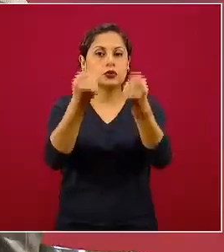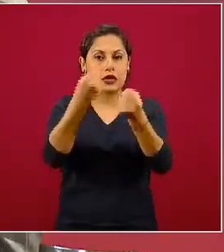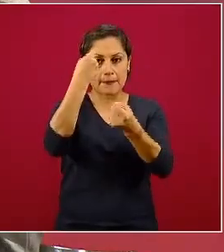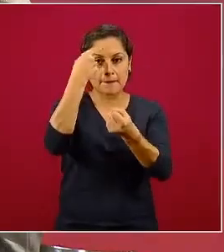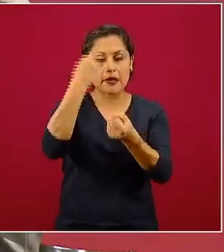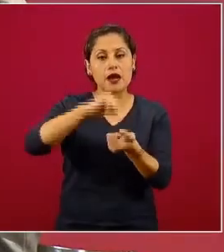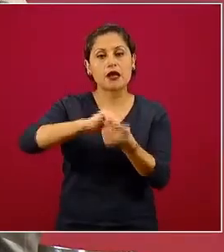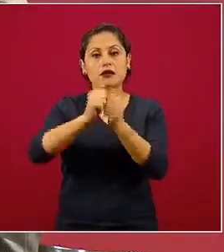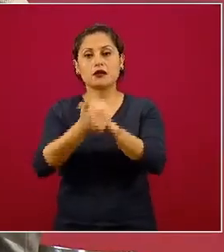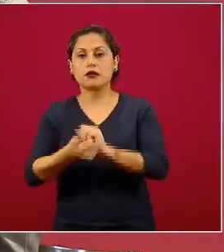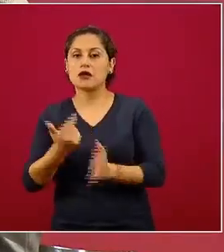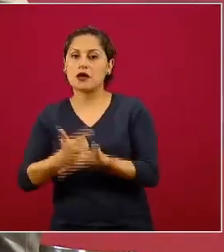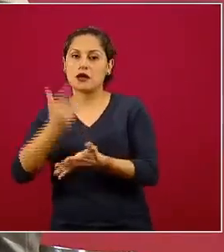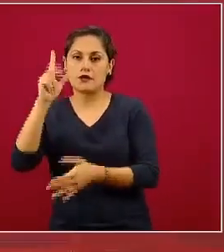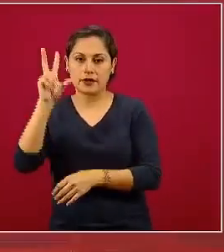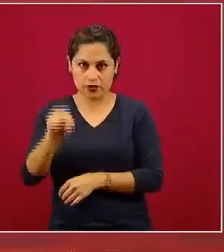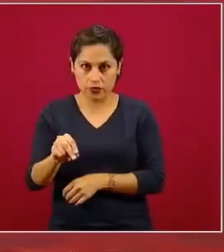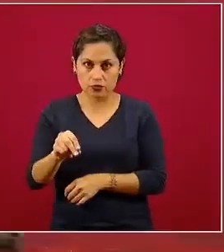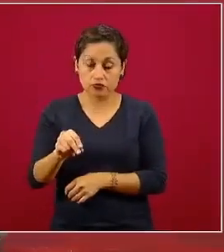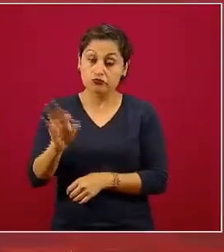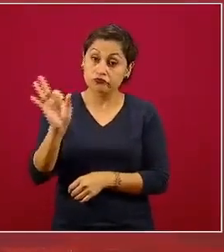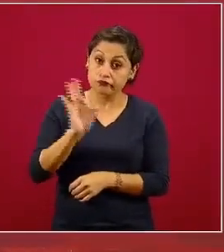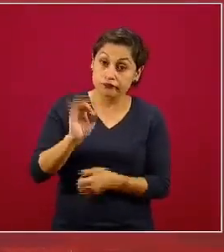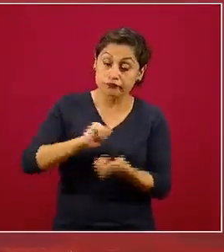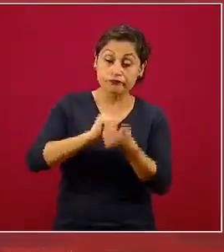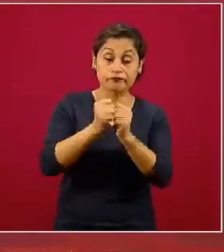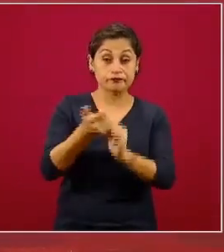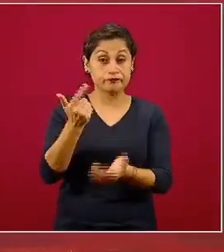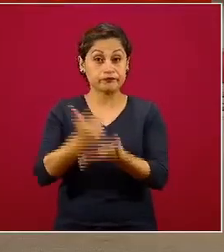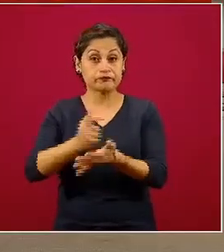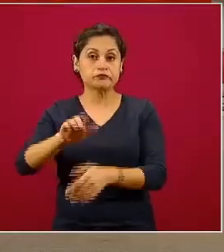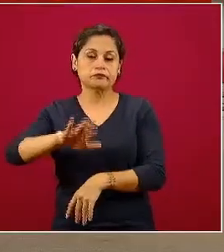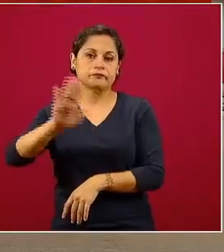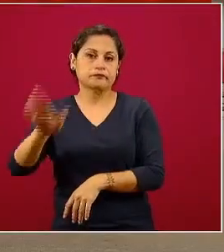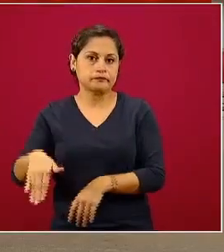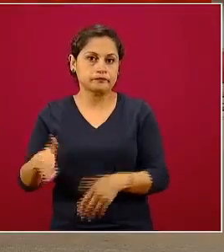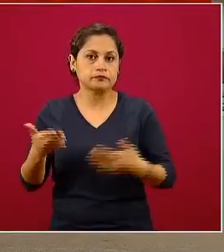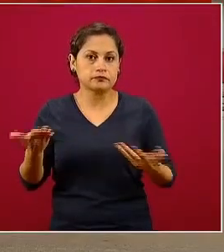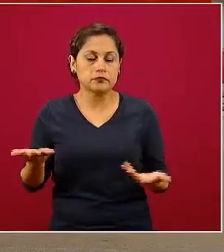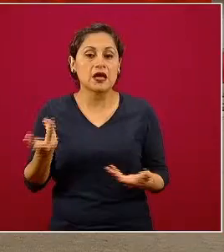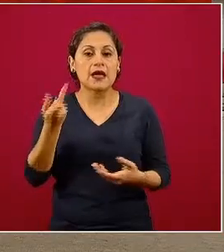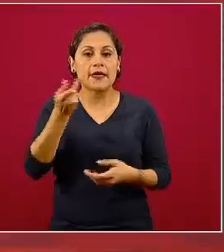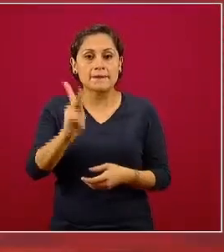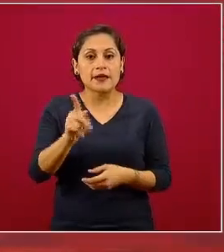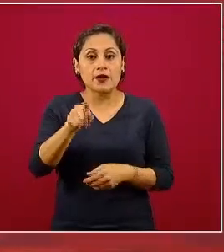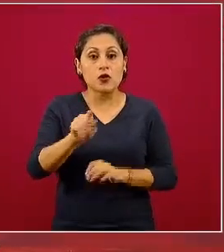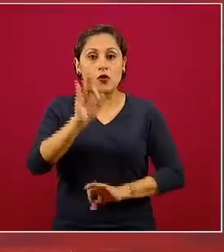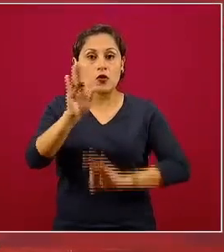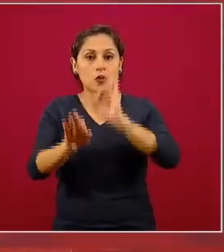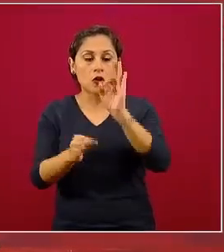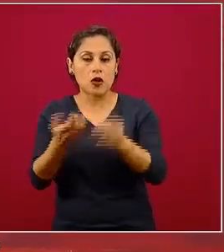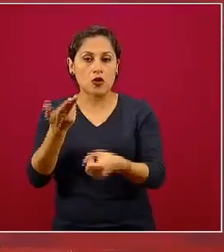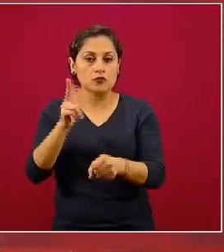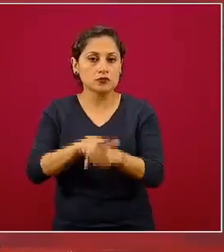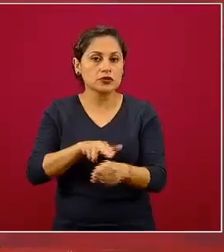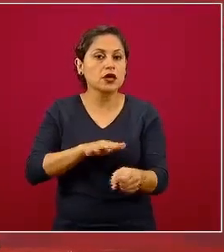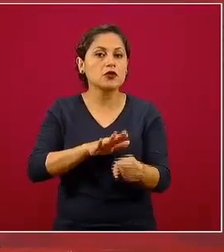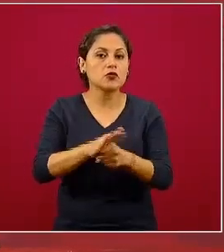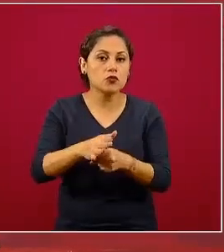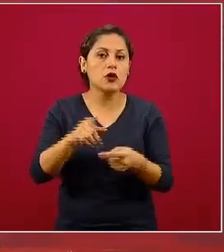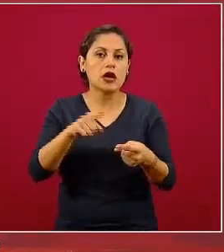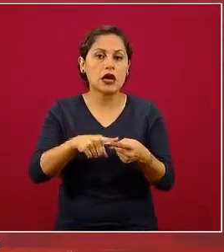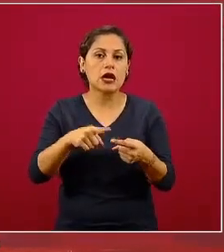avanzadas y muerte, y en especial es importante la hidratación ocasionalmente por vía